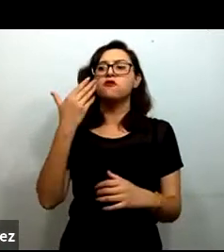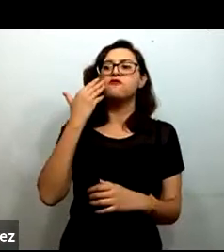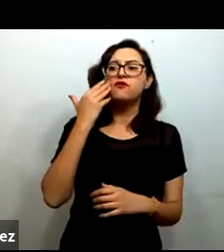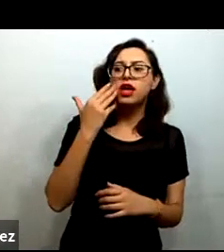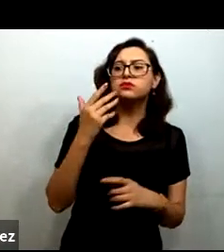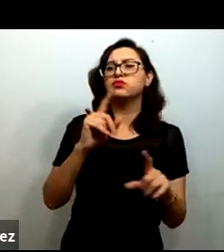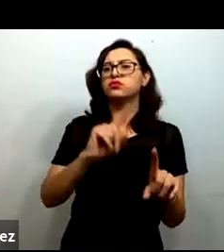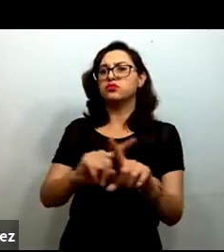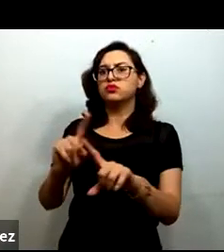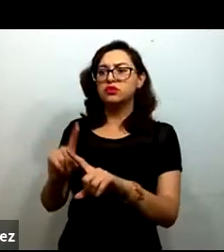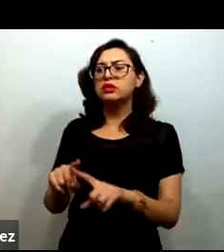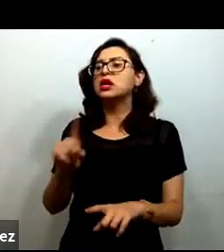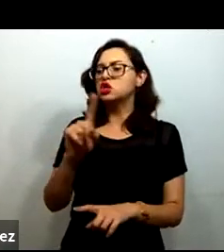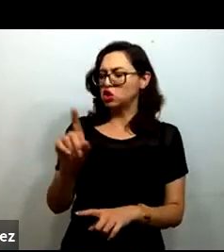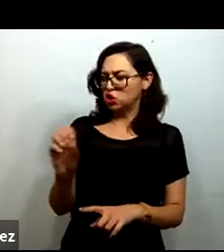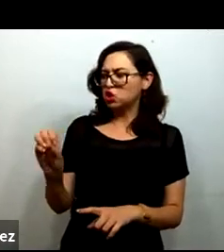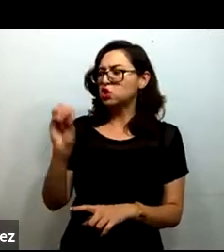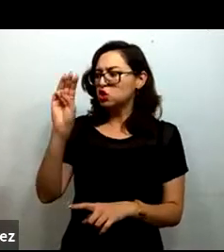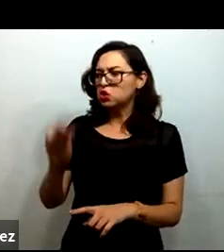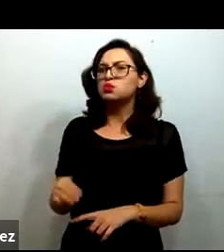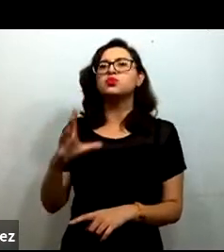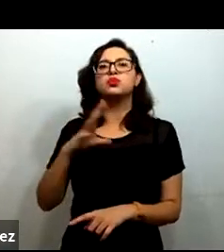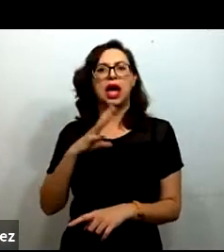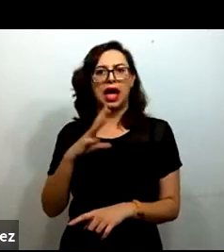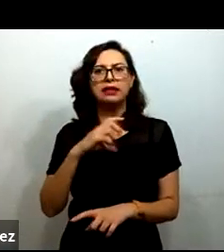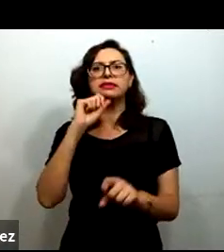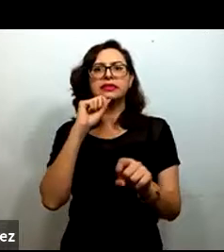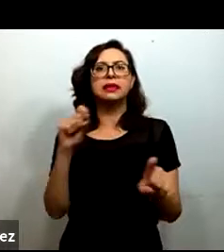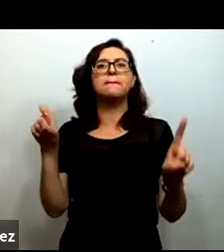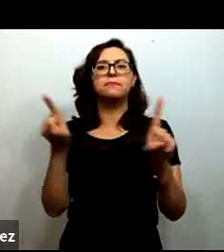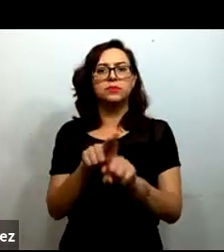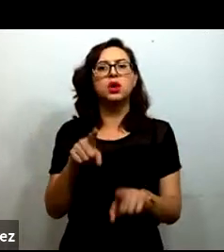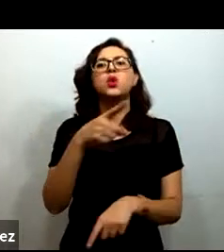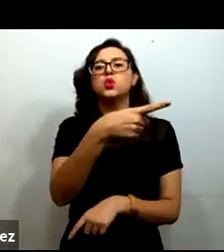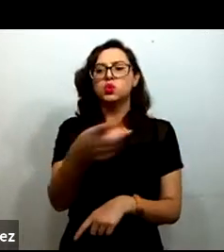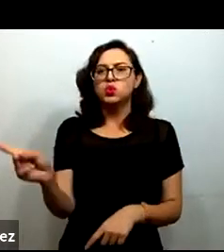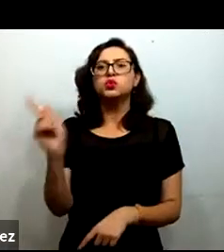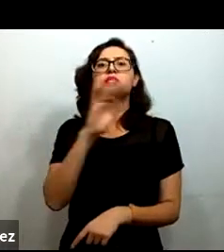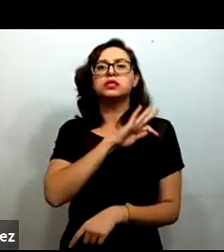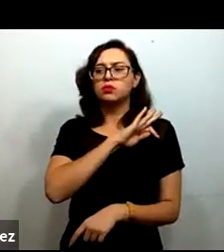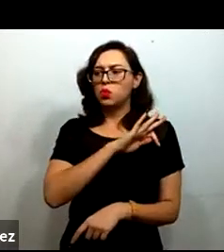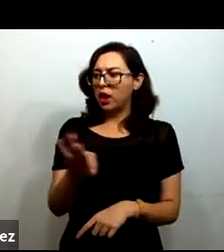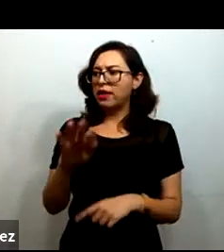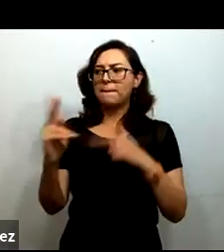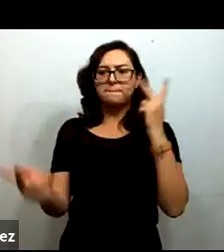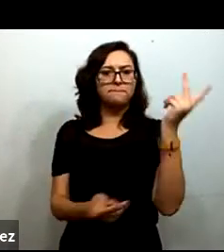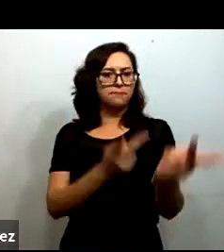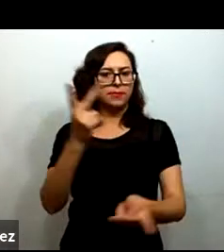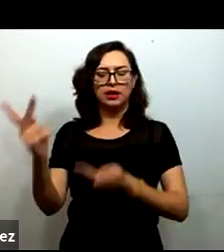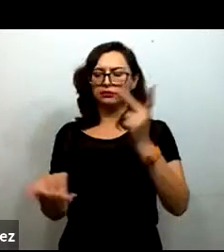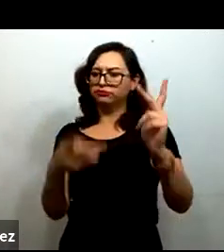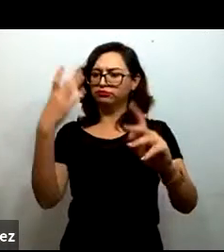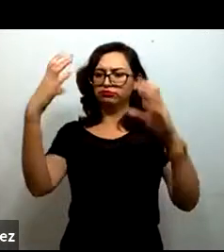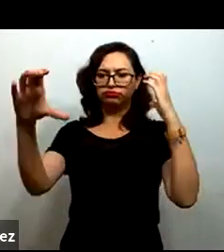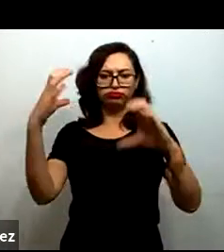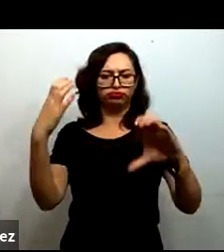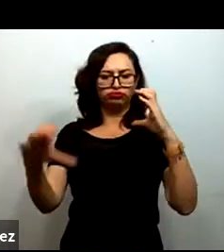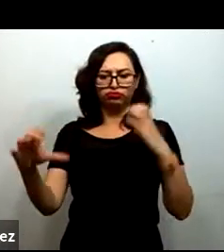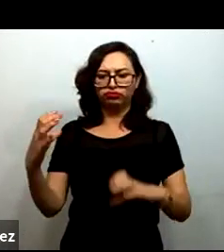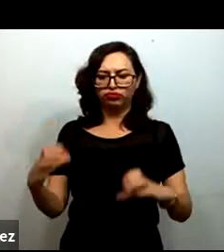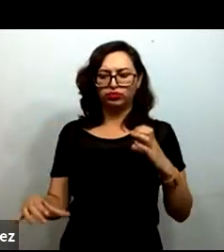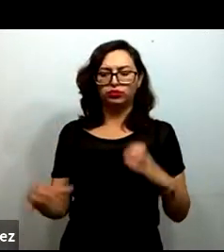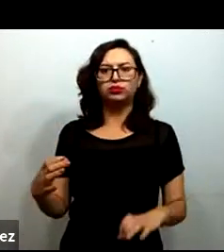sección en Zoom, hay una sección que dice Q&A, donde pueden poner sus preguntas para que las vayamos a